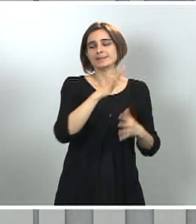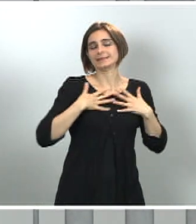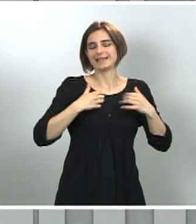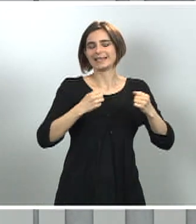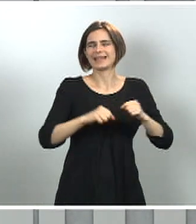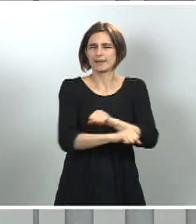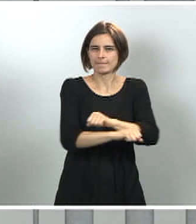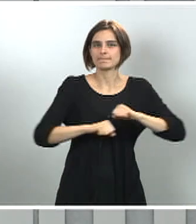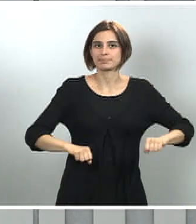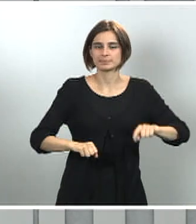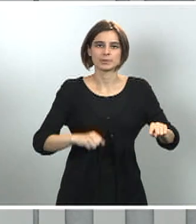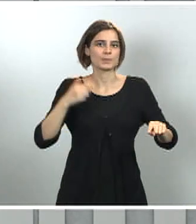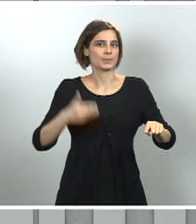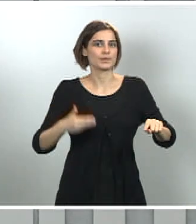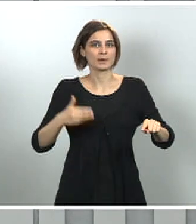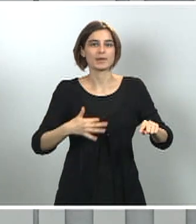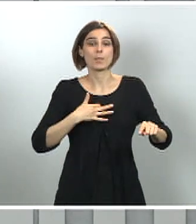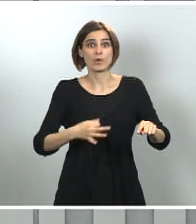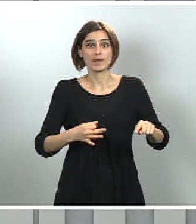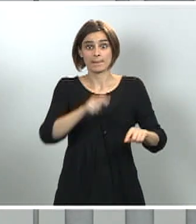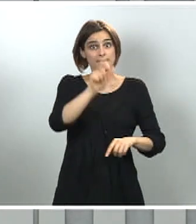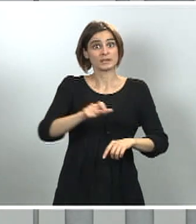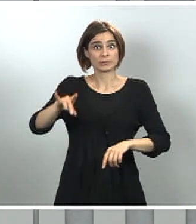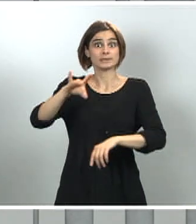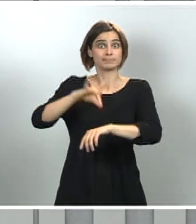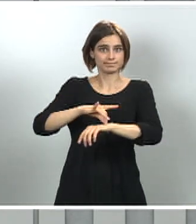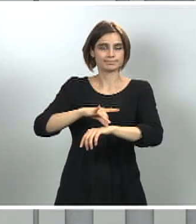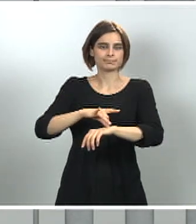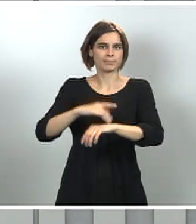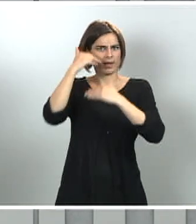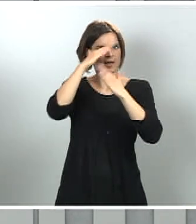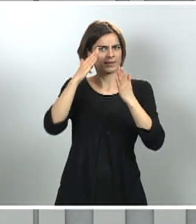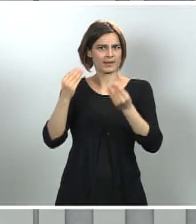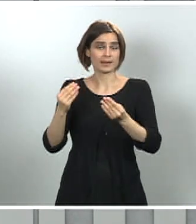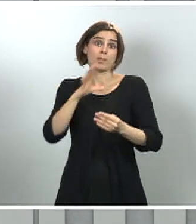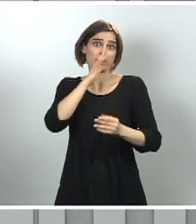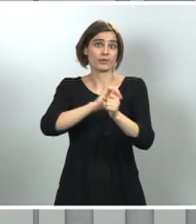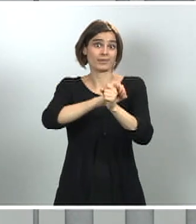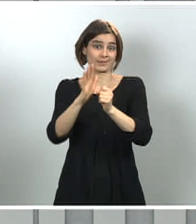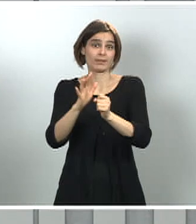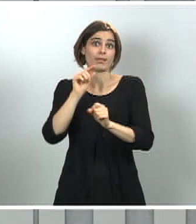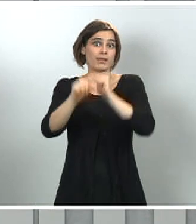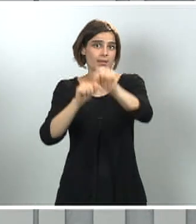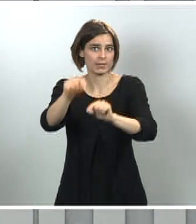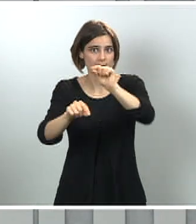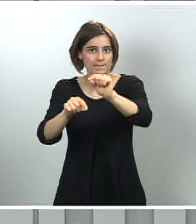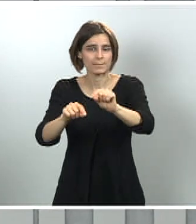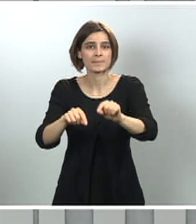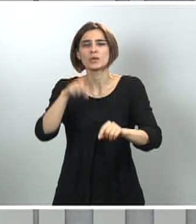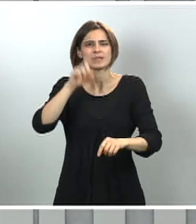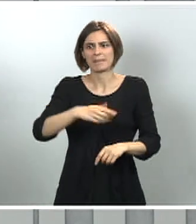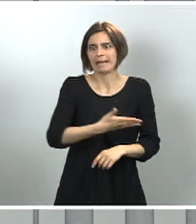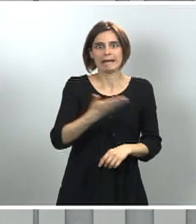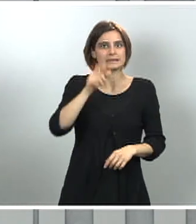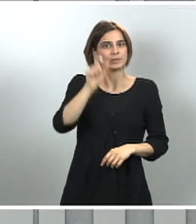atender todavía a las personas enfermas frutos de esta pandemia, pero también al conjunto de personas que tienen que